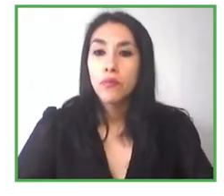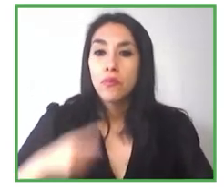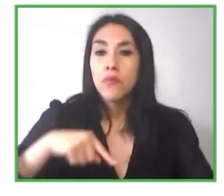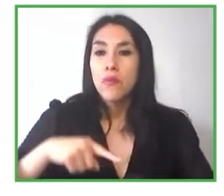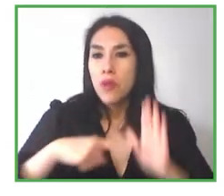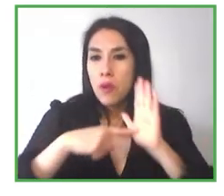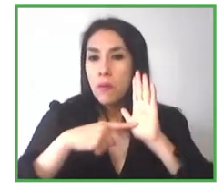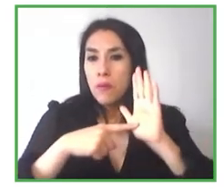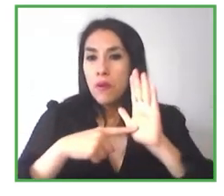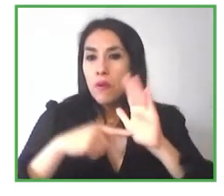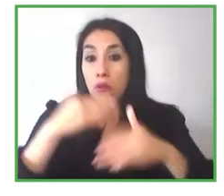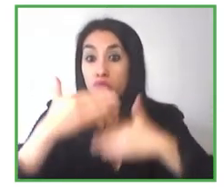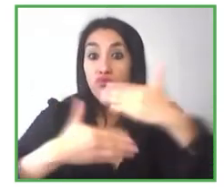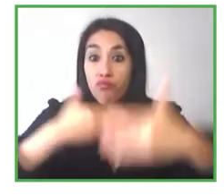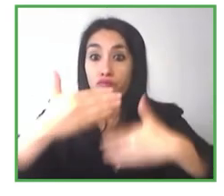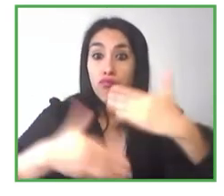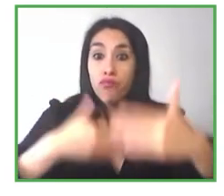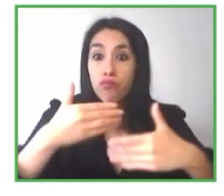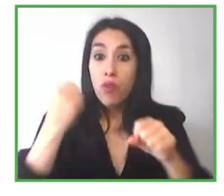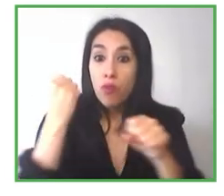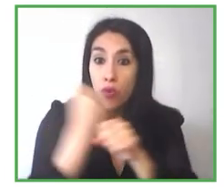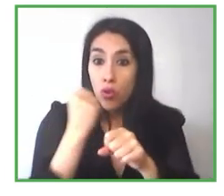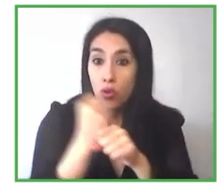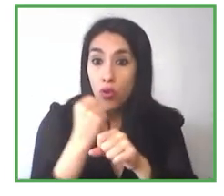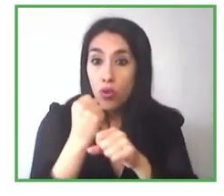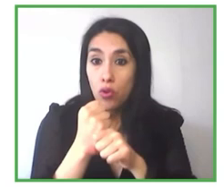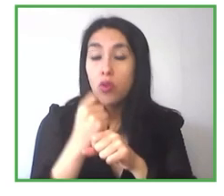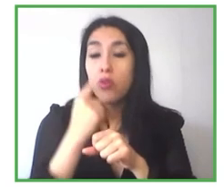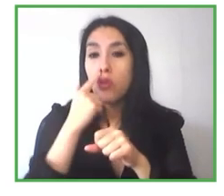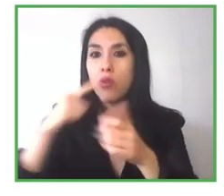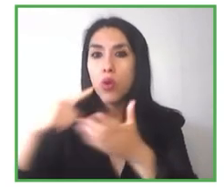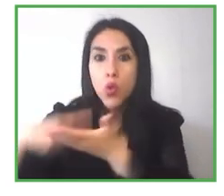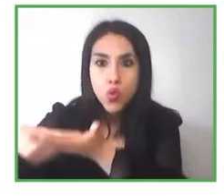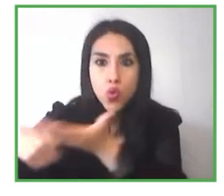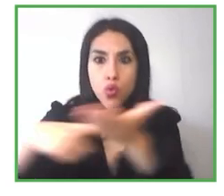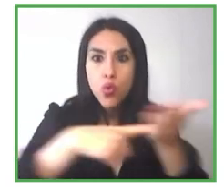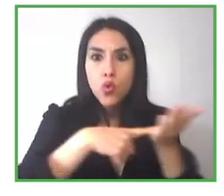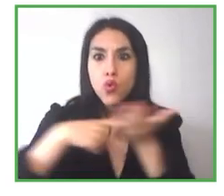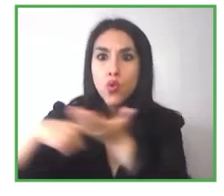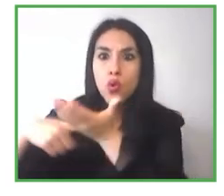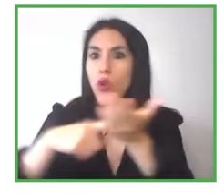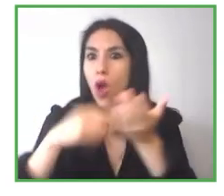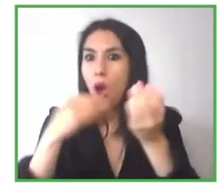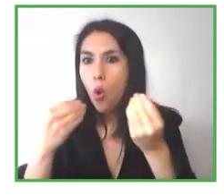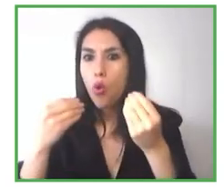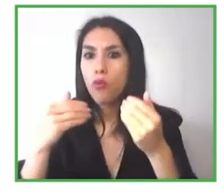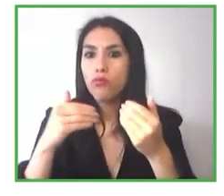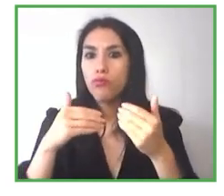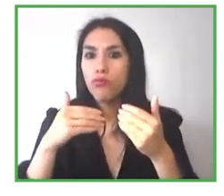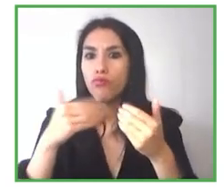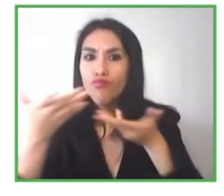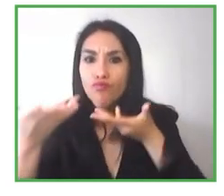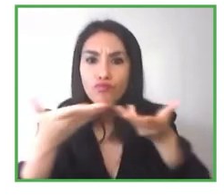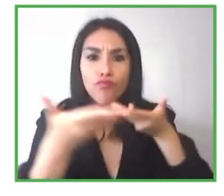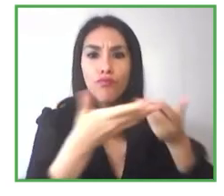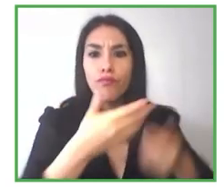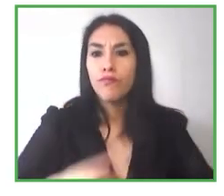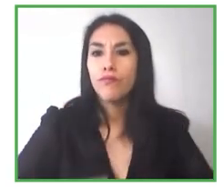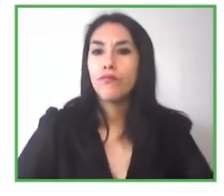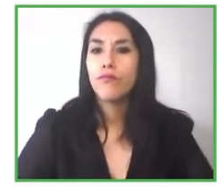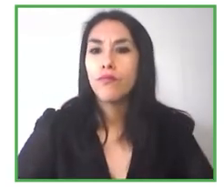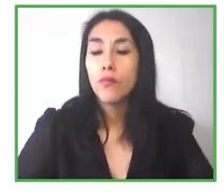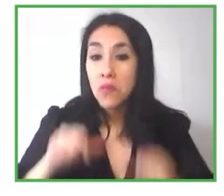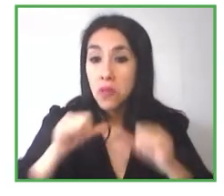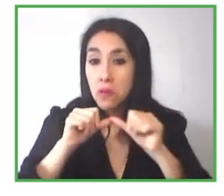y seguiremos trabajando en esto y como dije es una conversación entonces pónganse en contacto